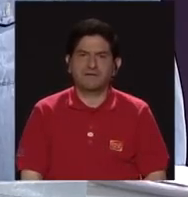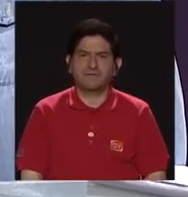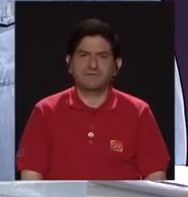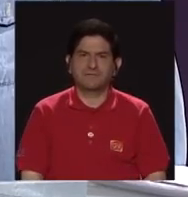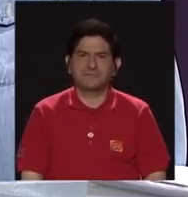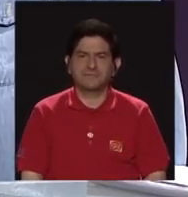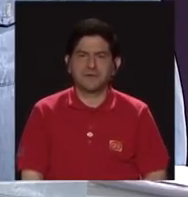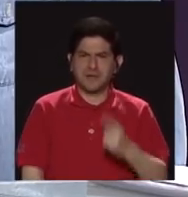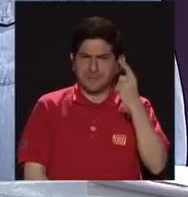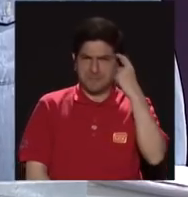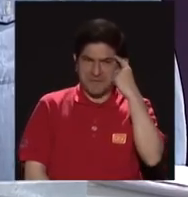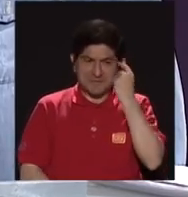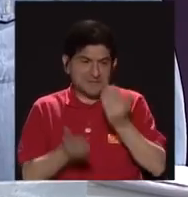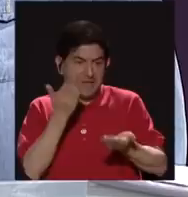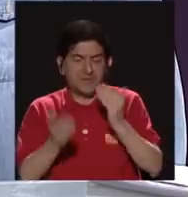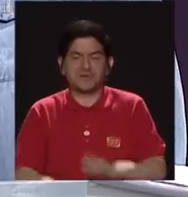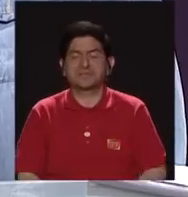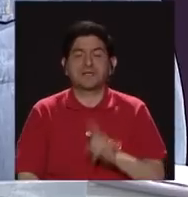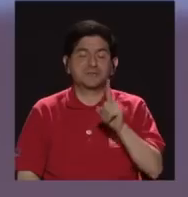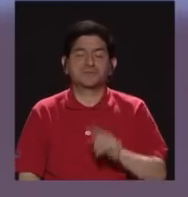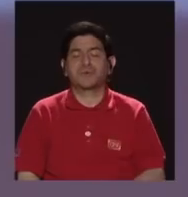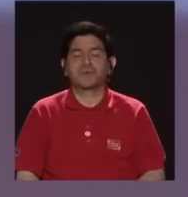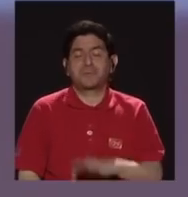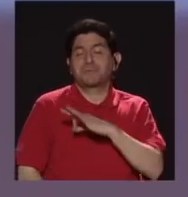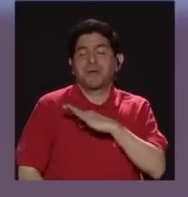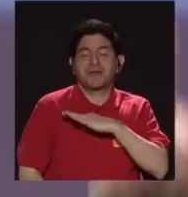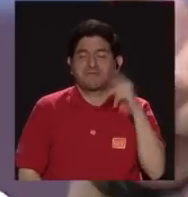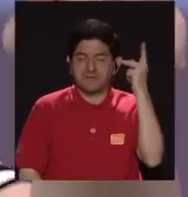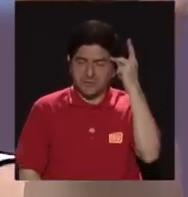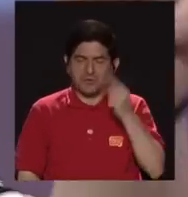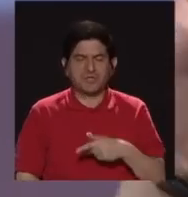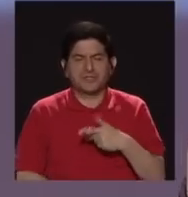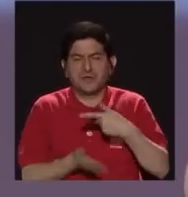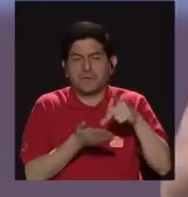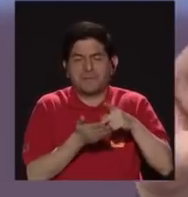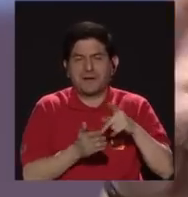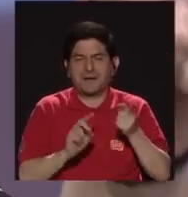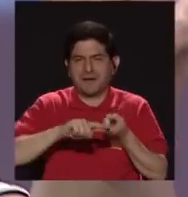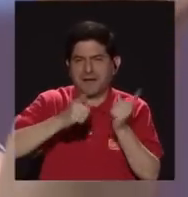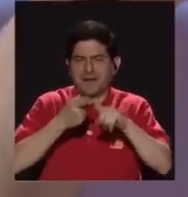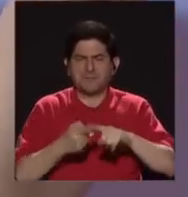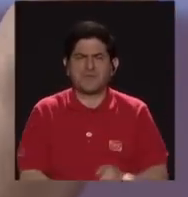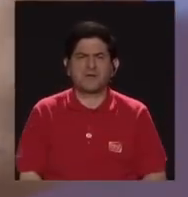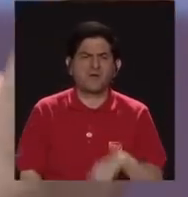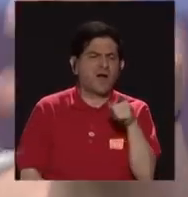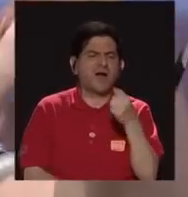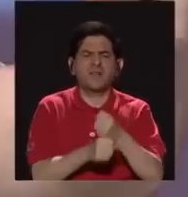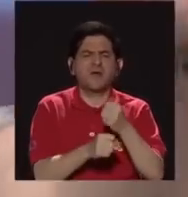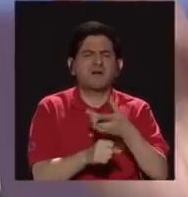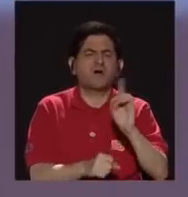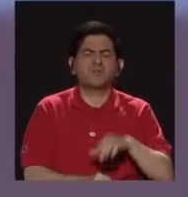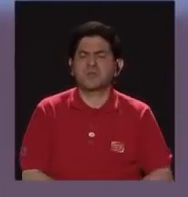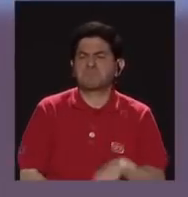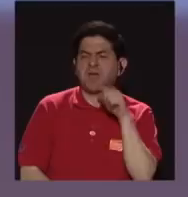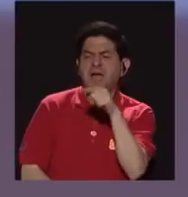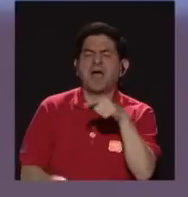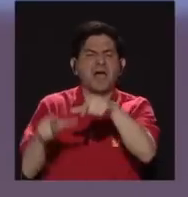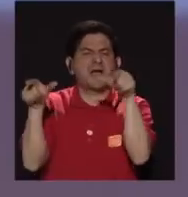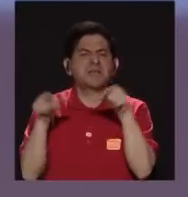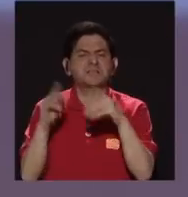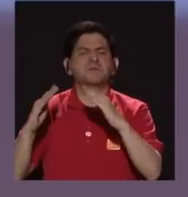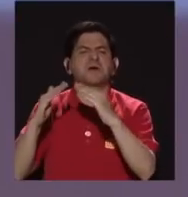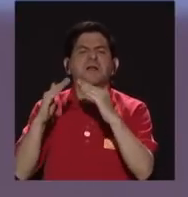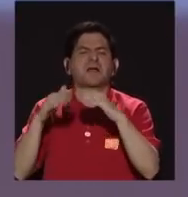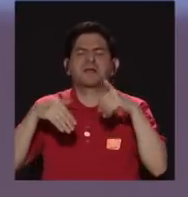algún favor político que tienes que pagarle a un amigo, le digas, ah, sí, mira, ¿a dónde te coloco? sí, andate ahí, andate a ese